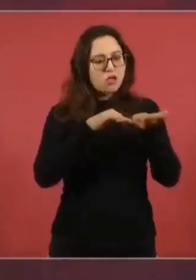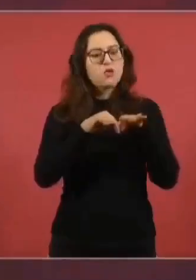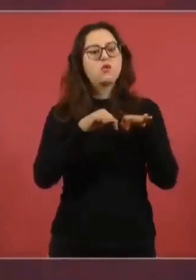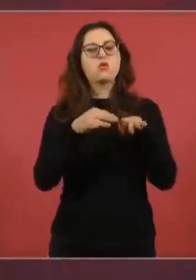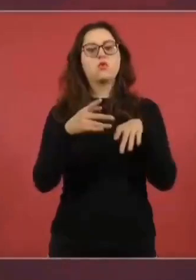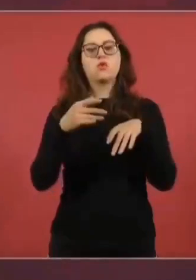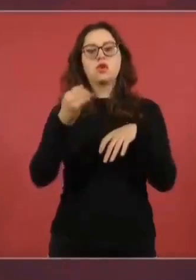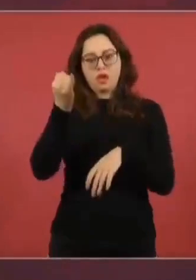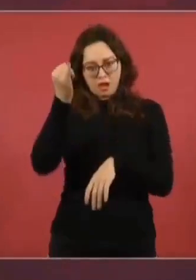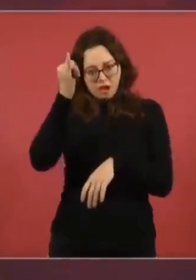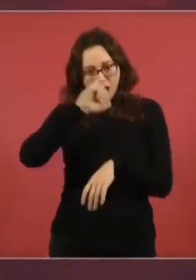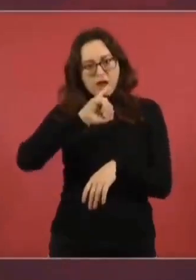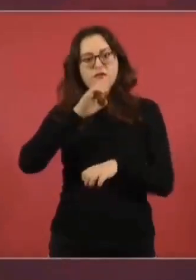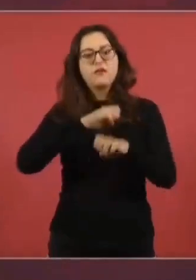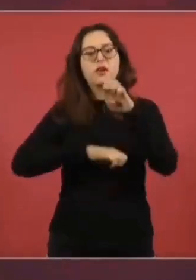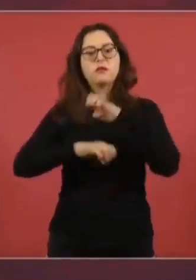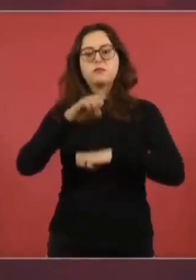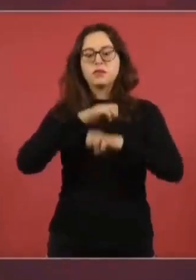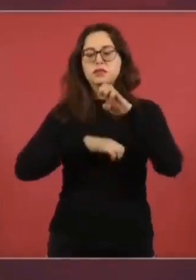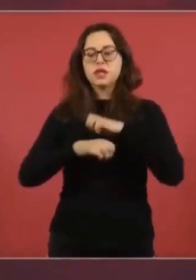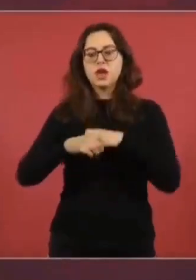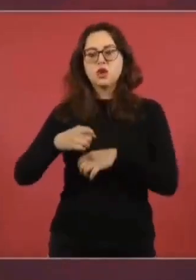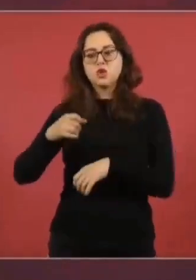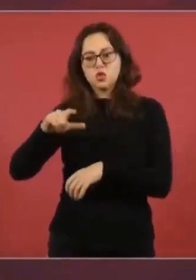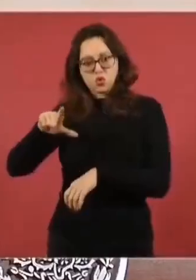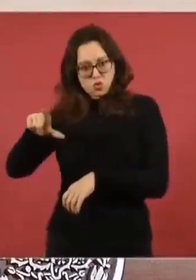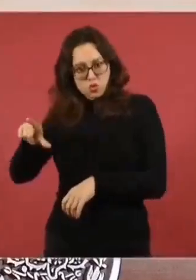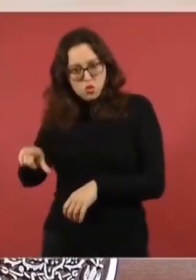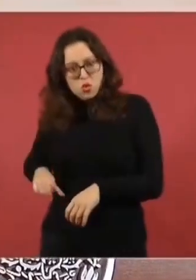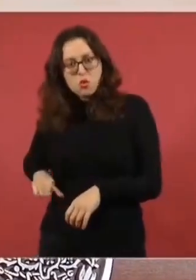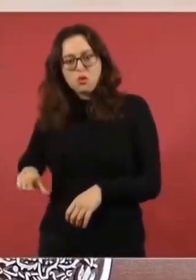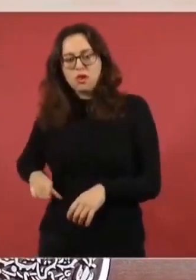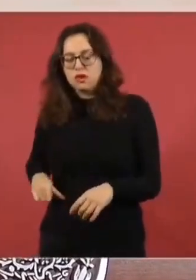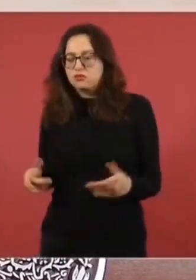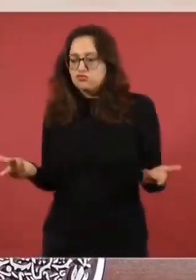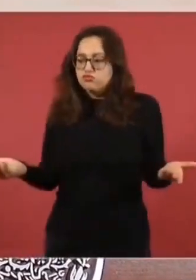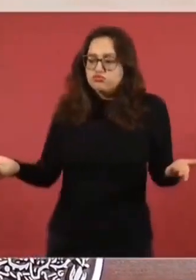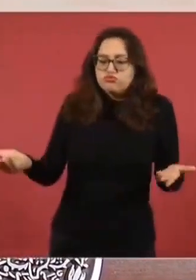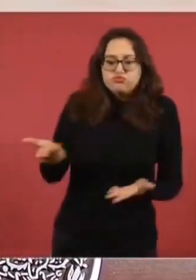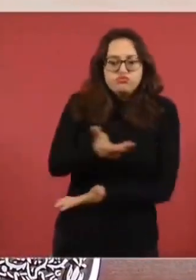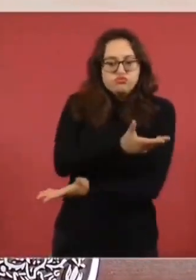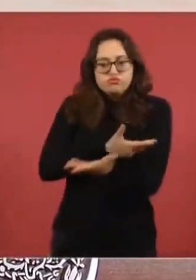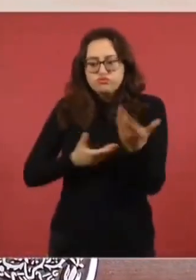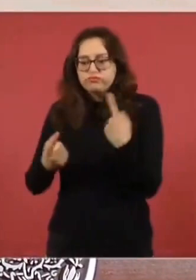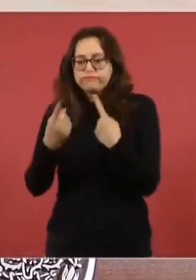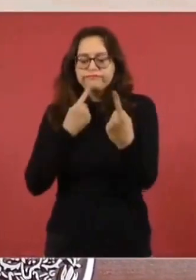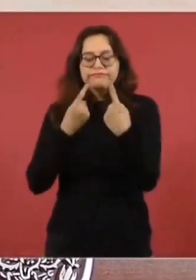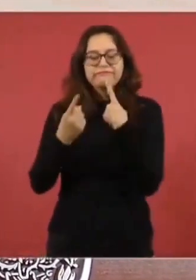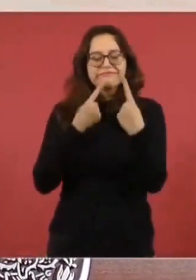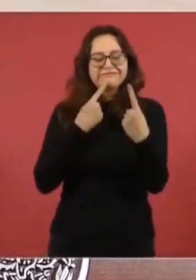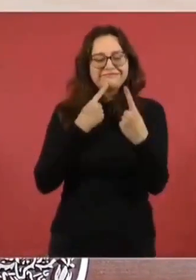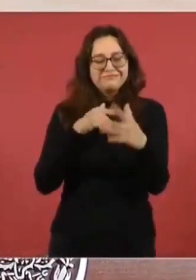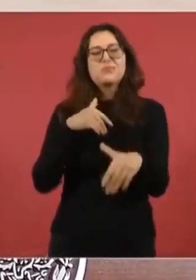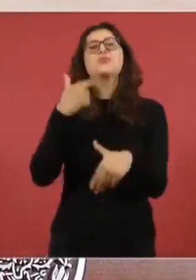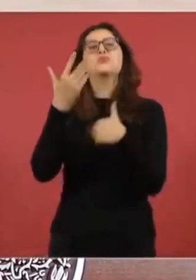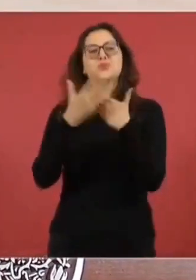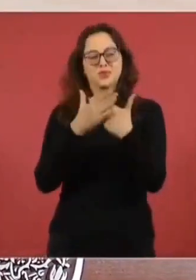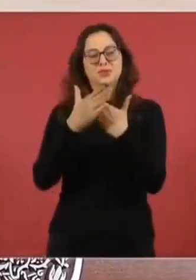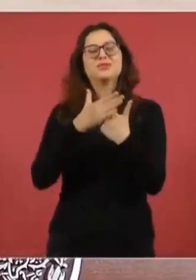un acuerdo para incrementar en 20 por ciento